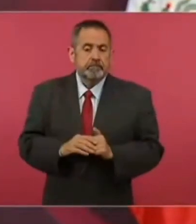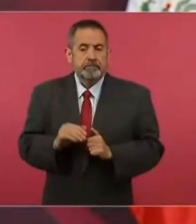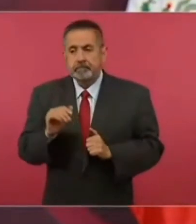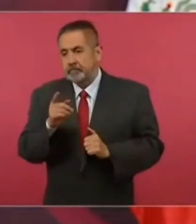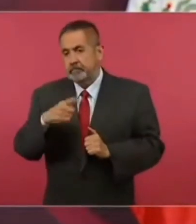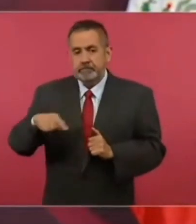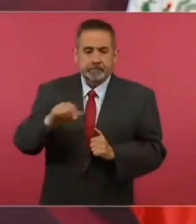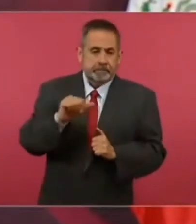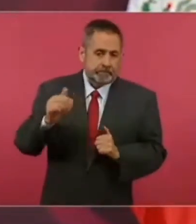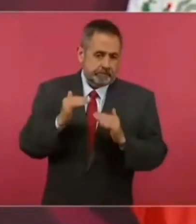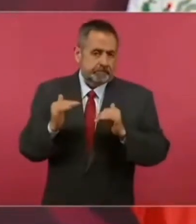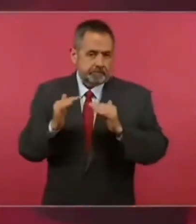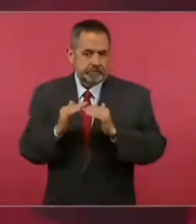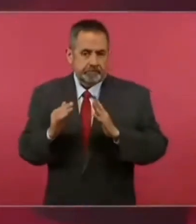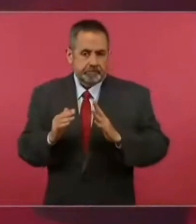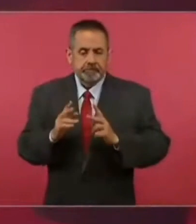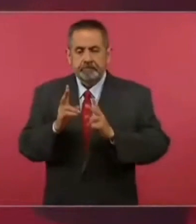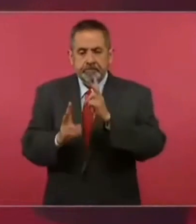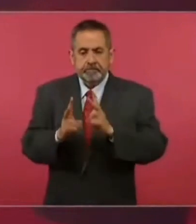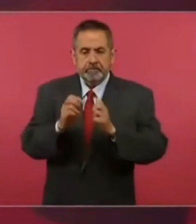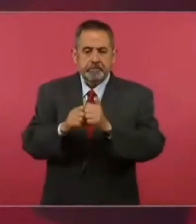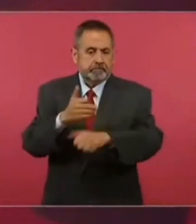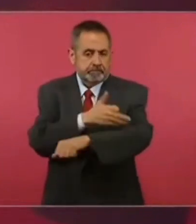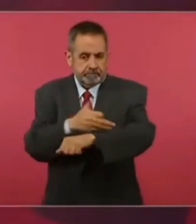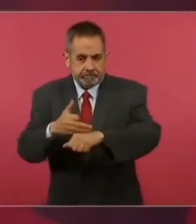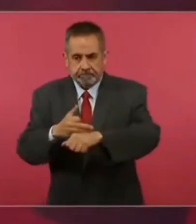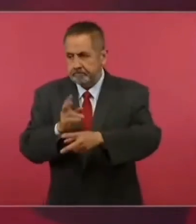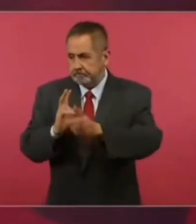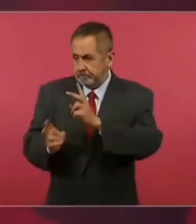casas, hablar con los familiares.